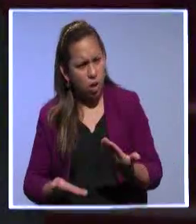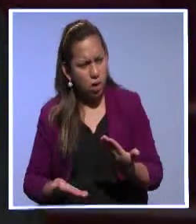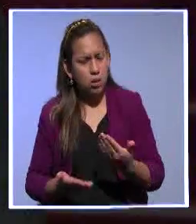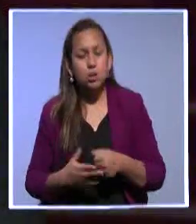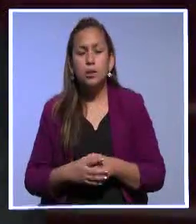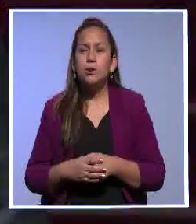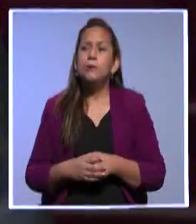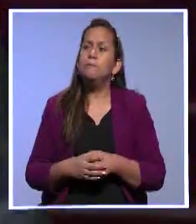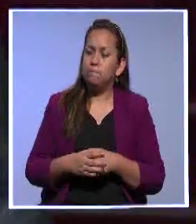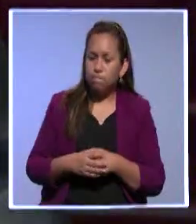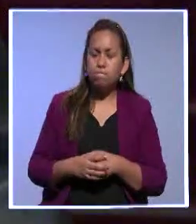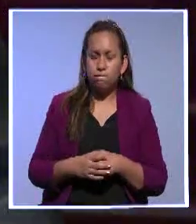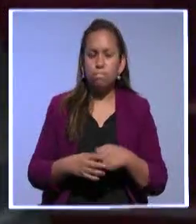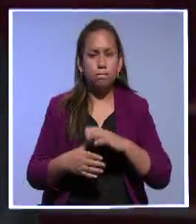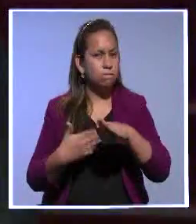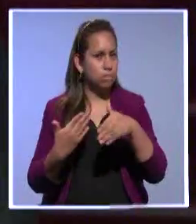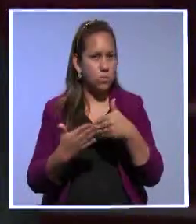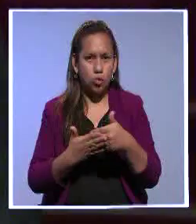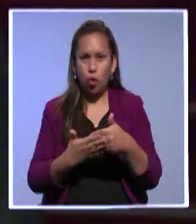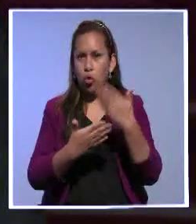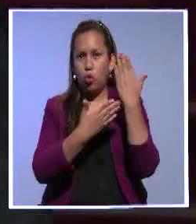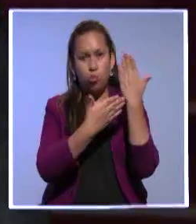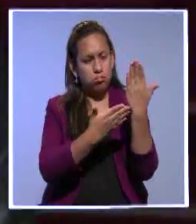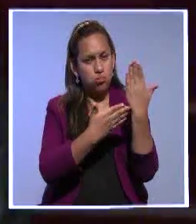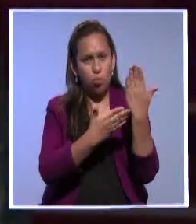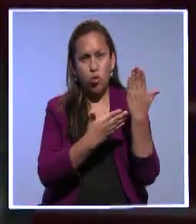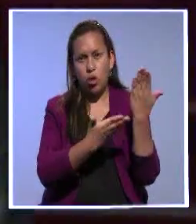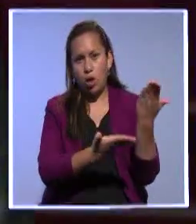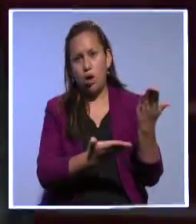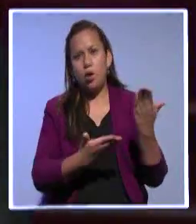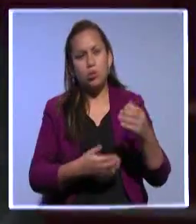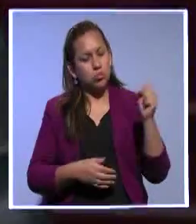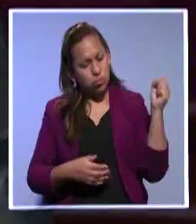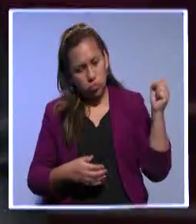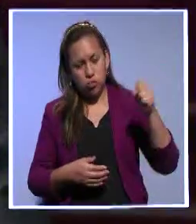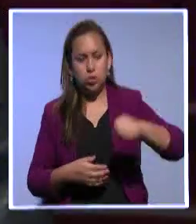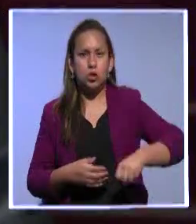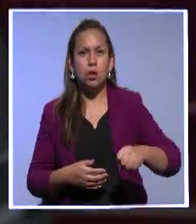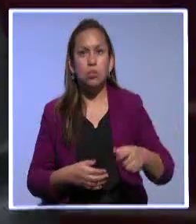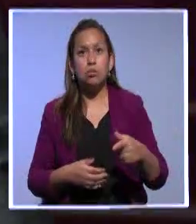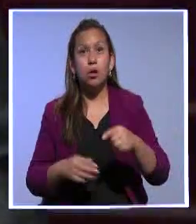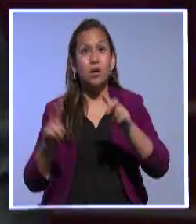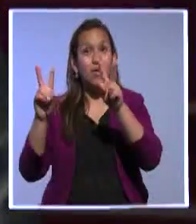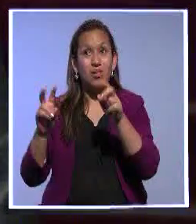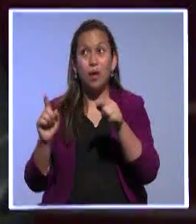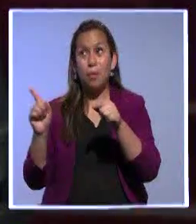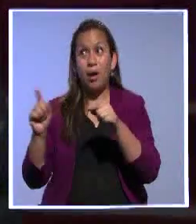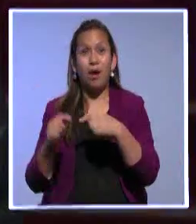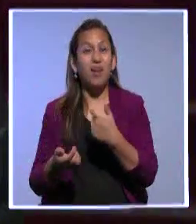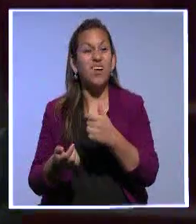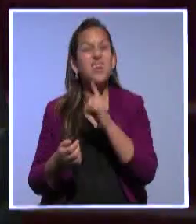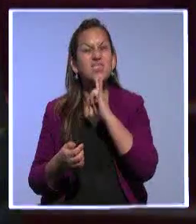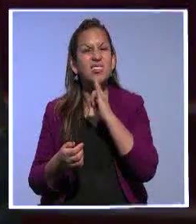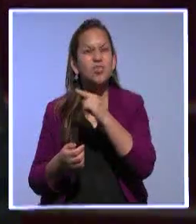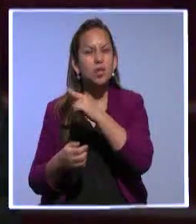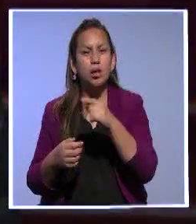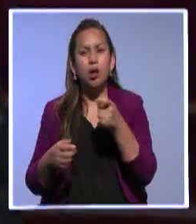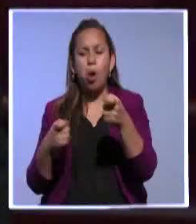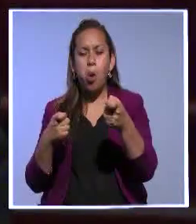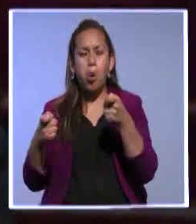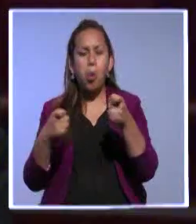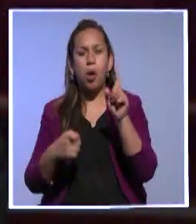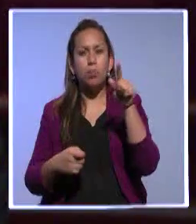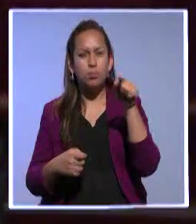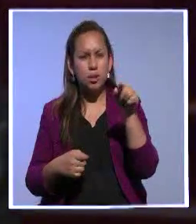concreta. No es que haya una receta o un molde, lo que sí hubo con el consenso de Washington y el recetario neoliberal que todos los países latinoamericanos en la década de los